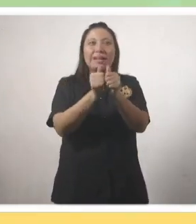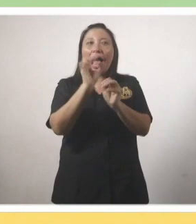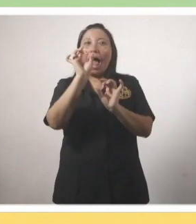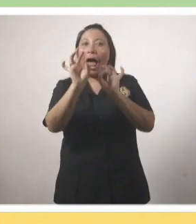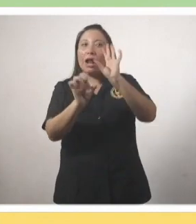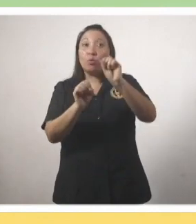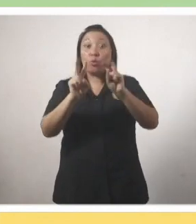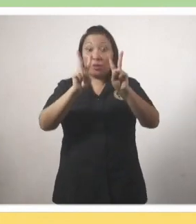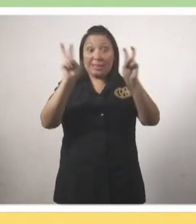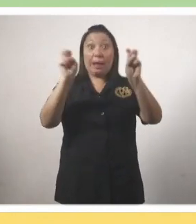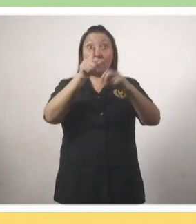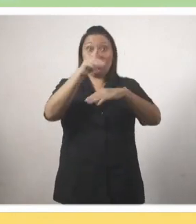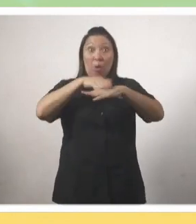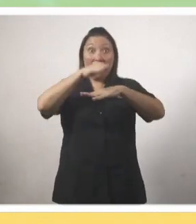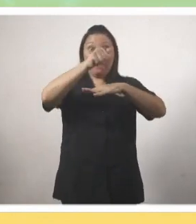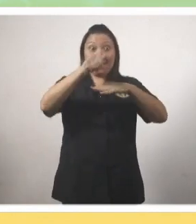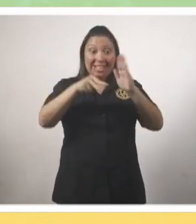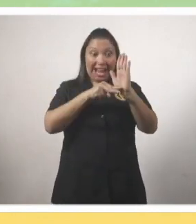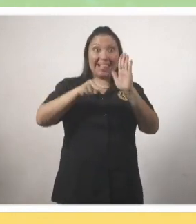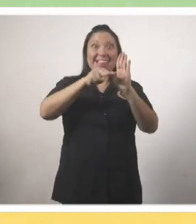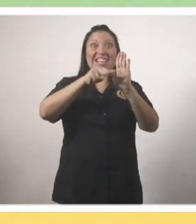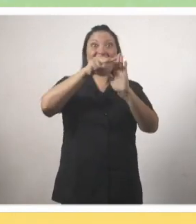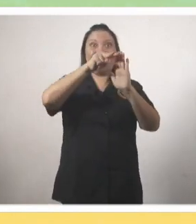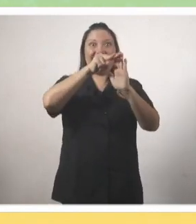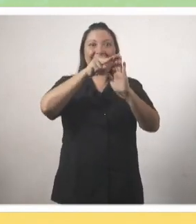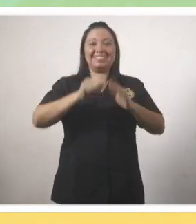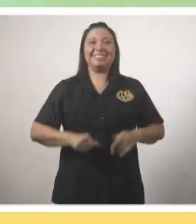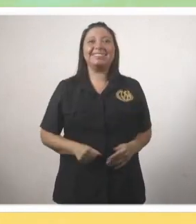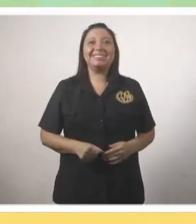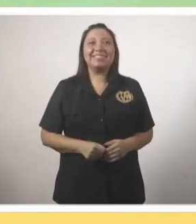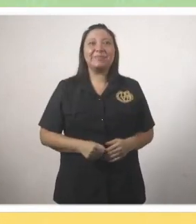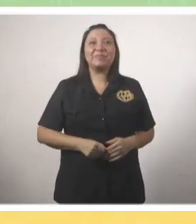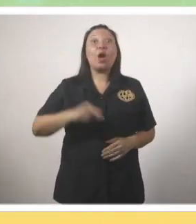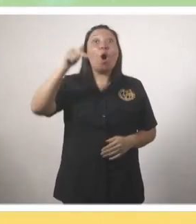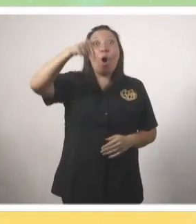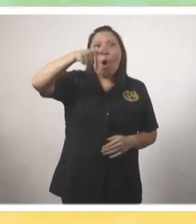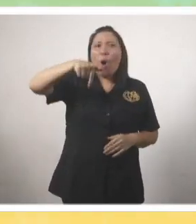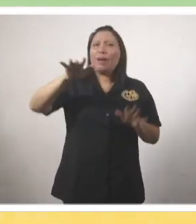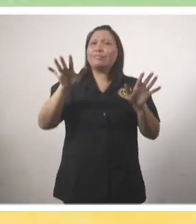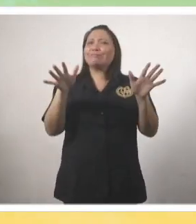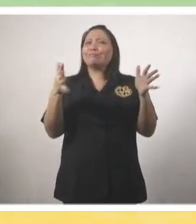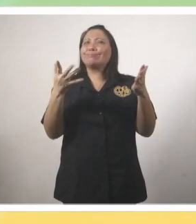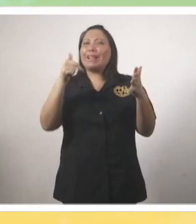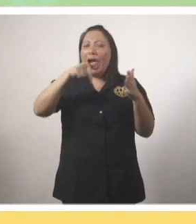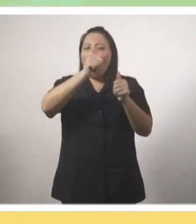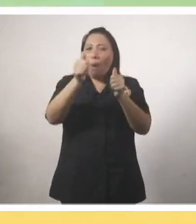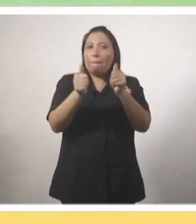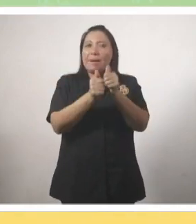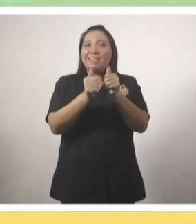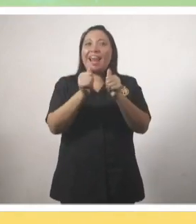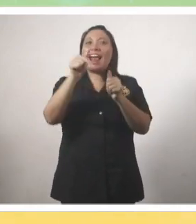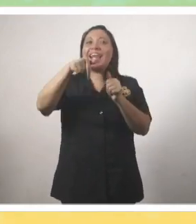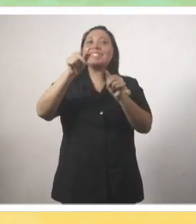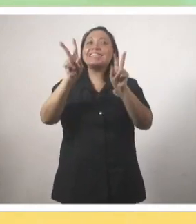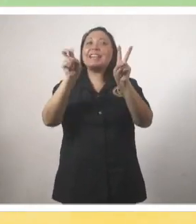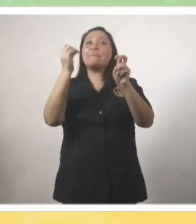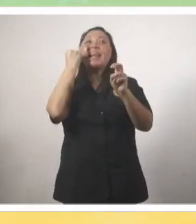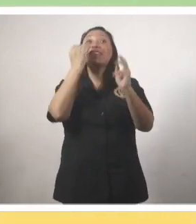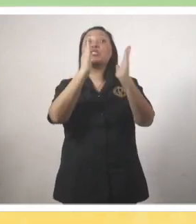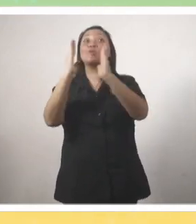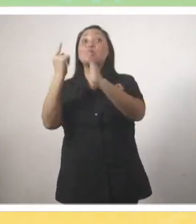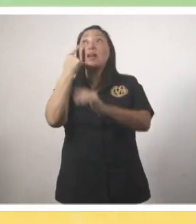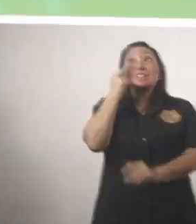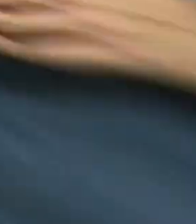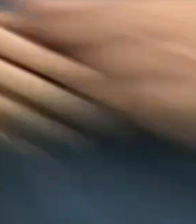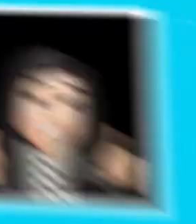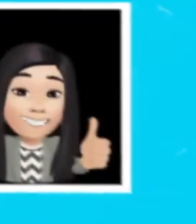de los retos que tienes que superar para poder seguir avanzando de nivel Hoy te vamos a acompañar en este reto Y las instrucciones son